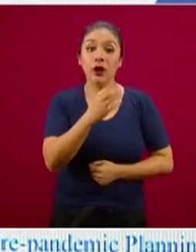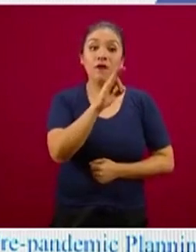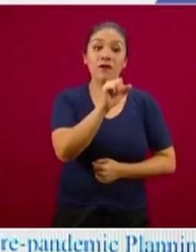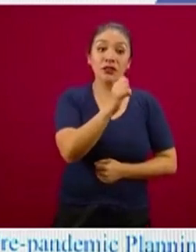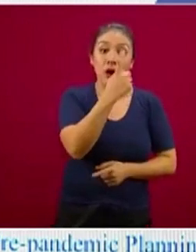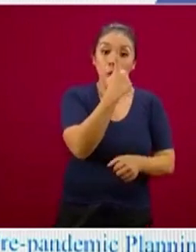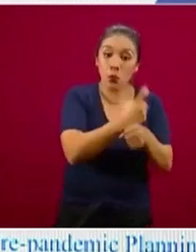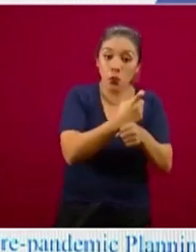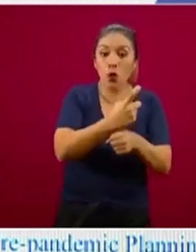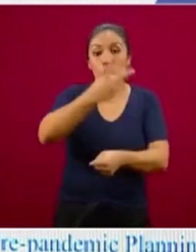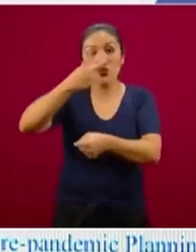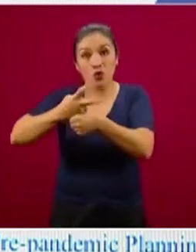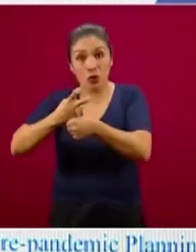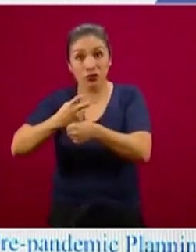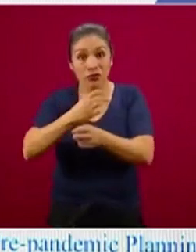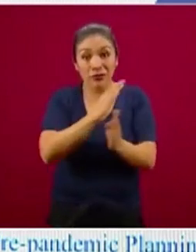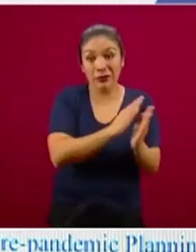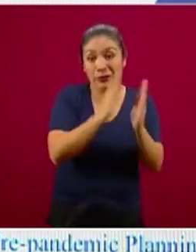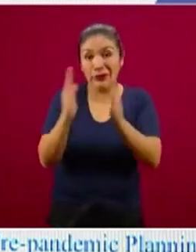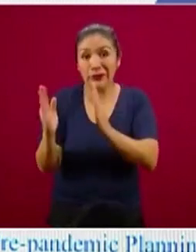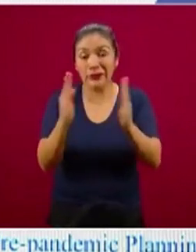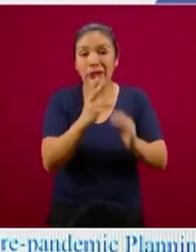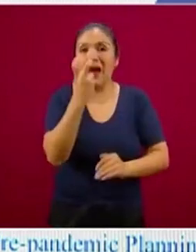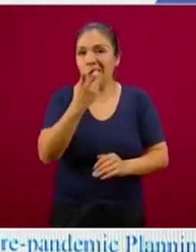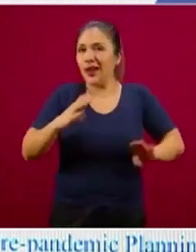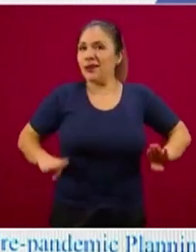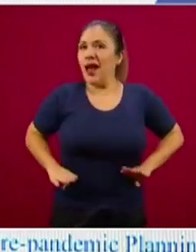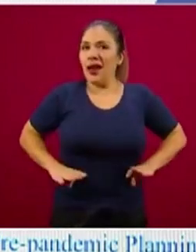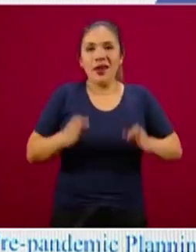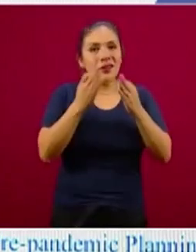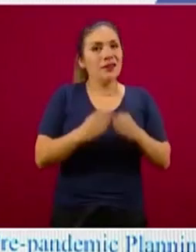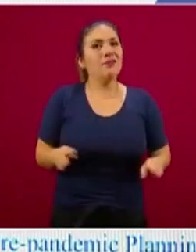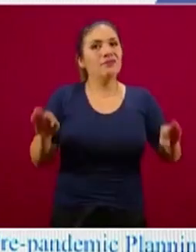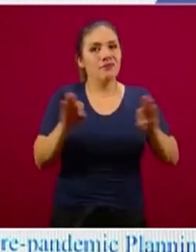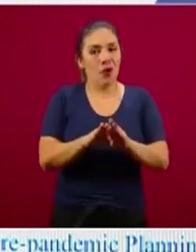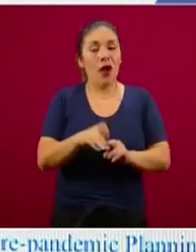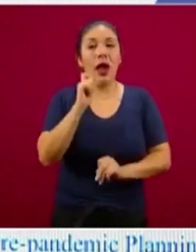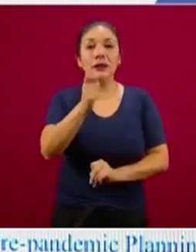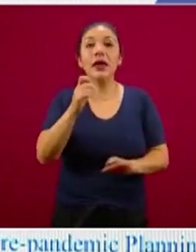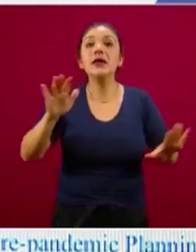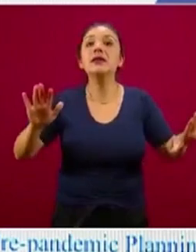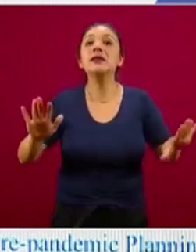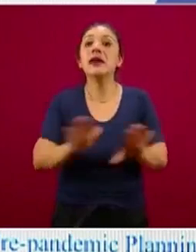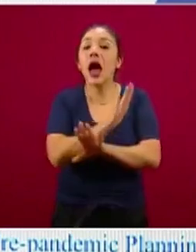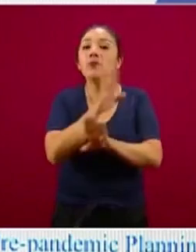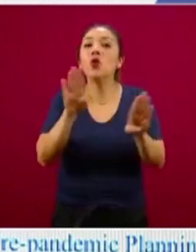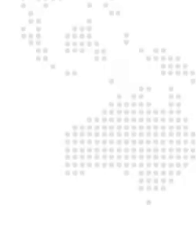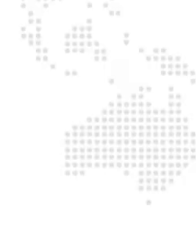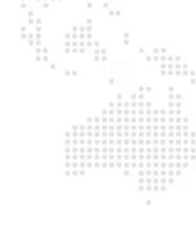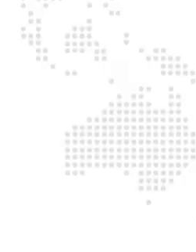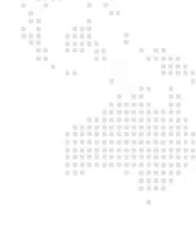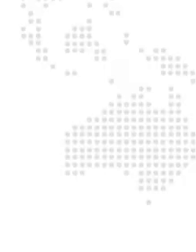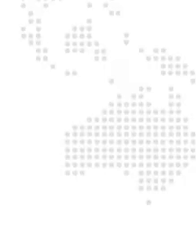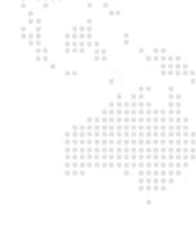la fase 2, justamente esta es una de sus características fundamentales, el cambio de intervenciones.